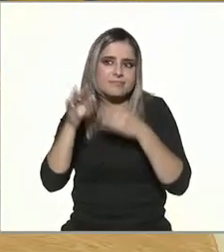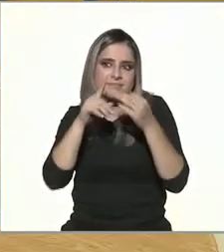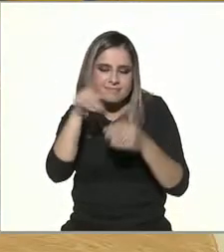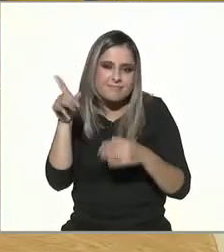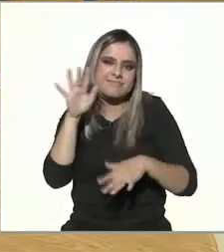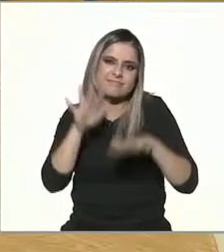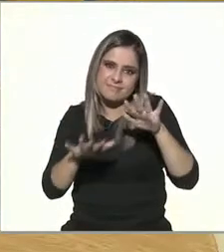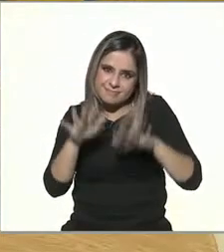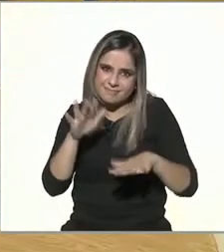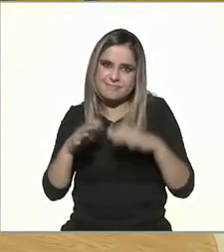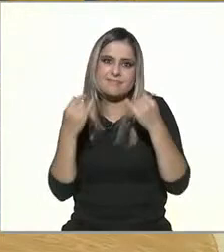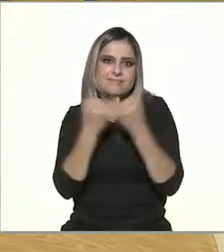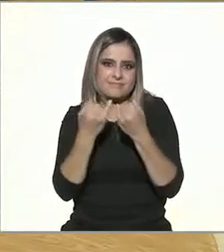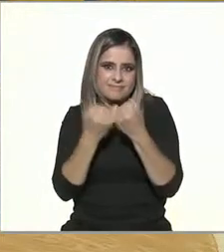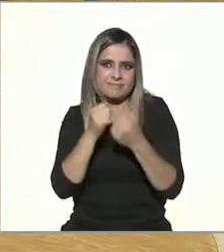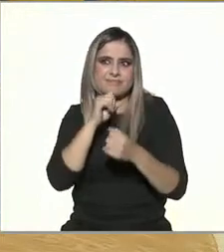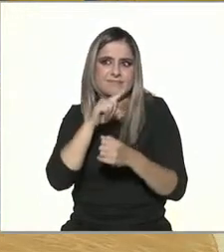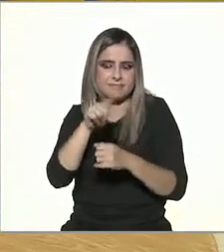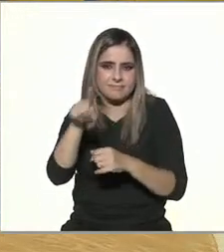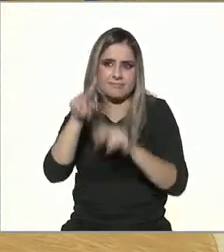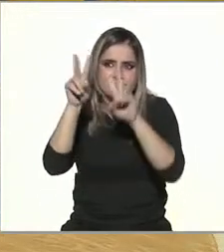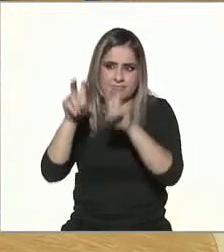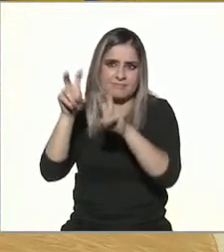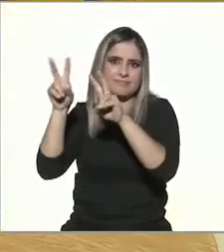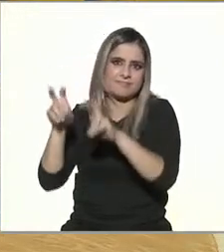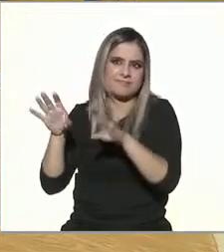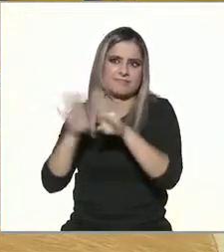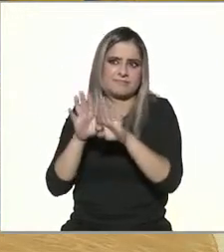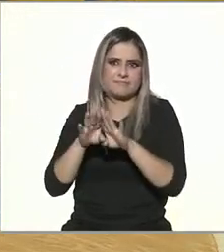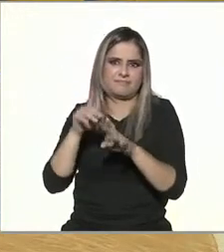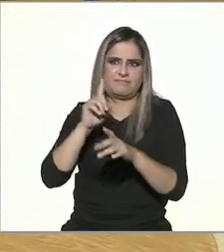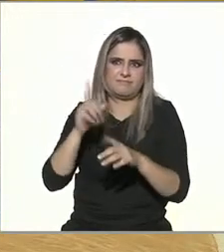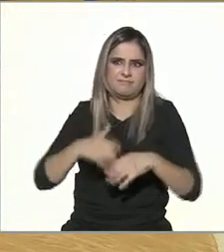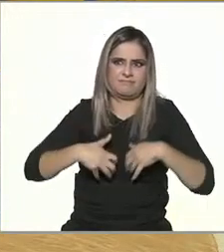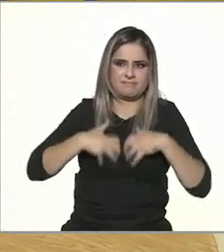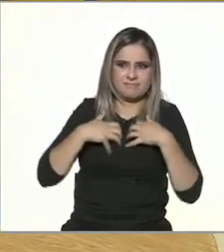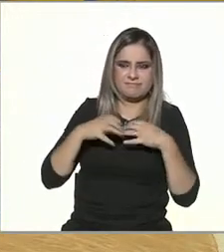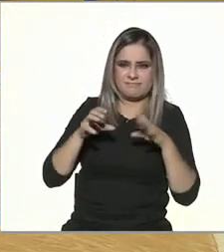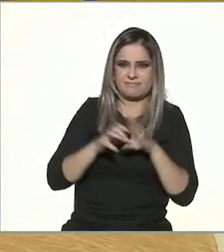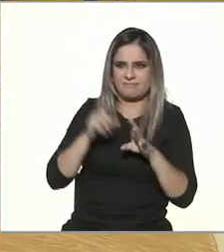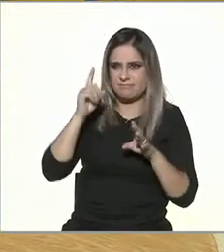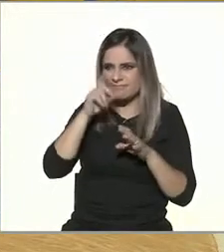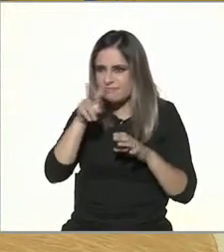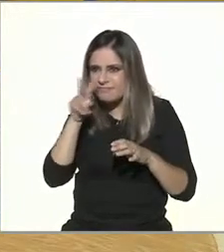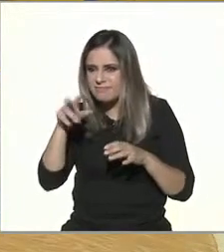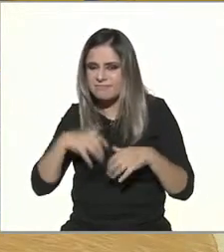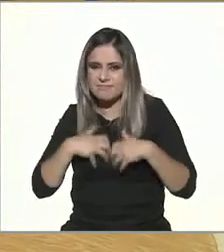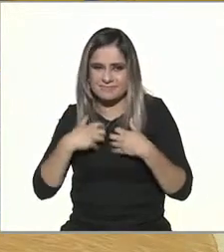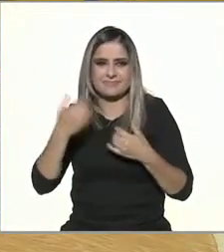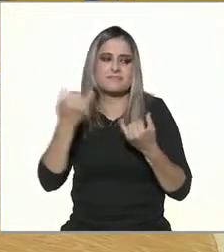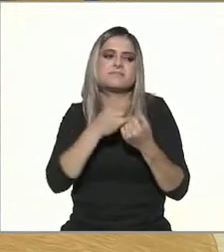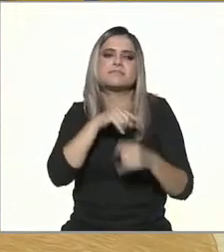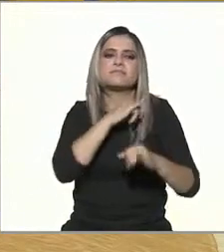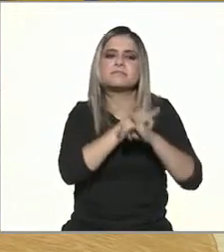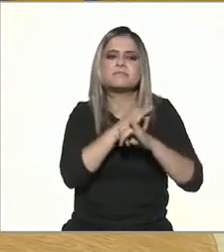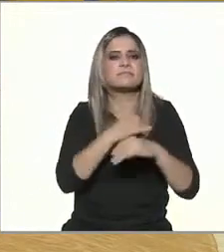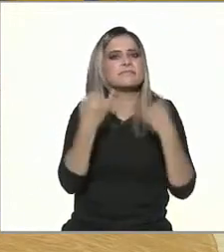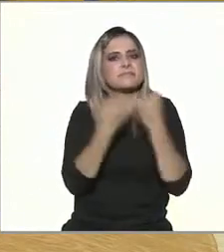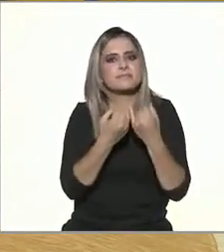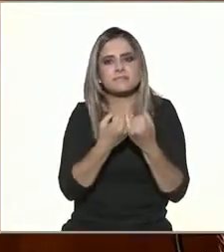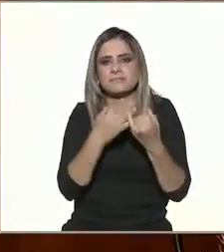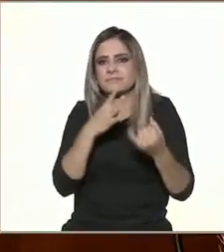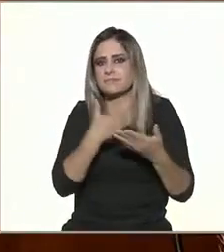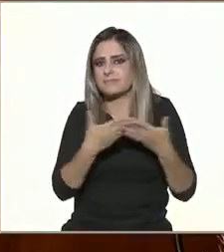temas controversiales, ¿no? Pero bueno, es una de las cosas que hay irme. Oye, y ahora que decías que